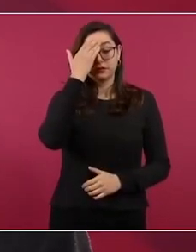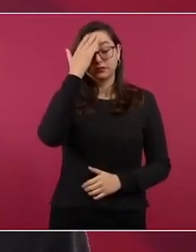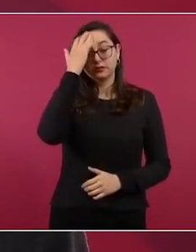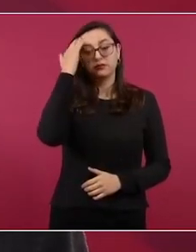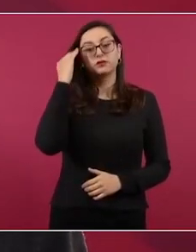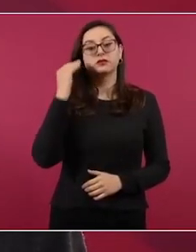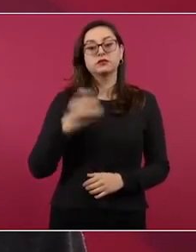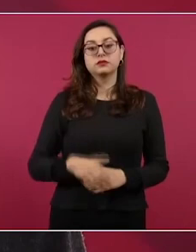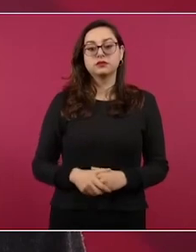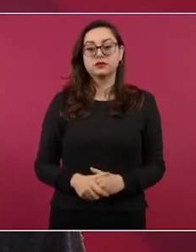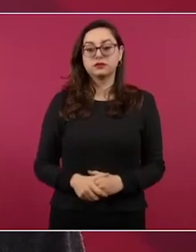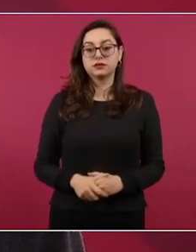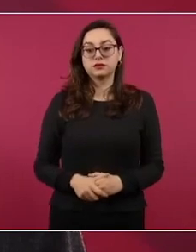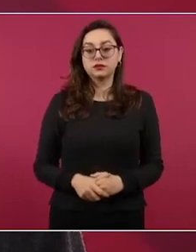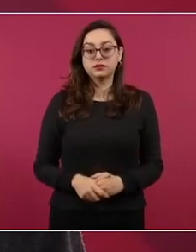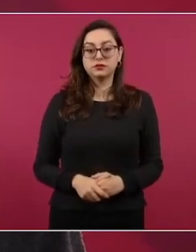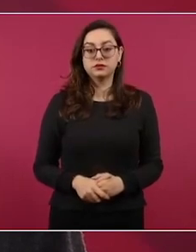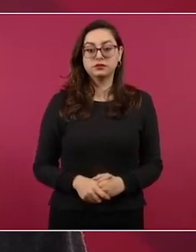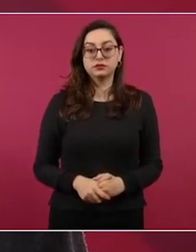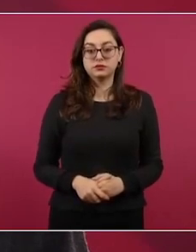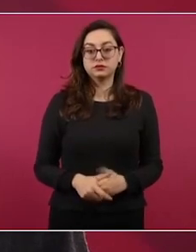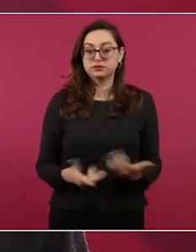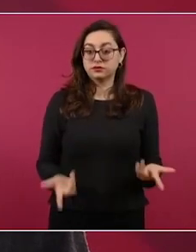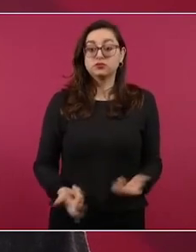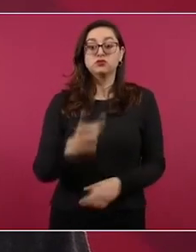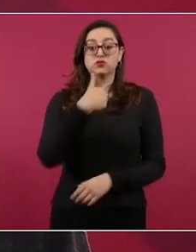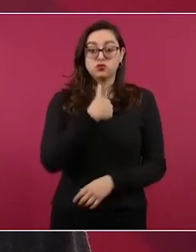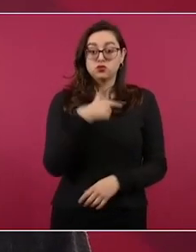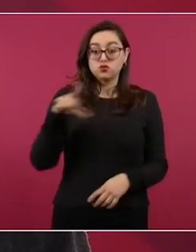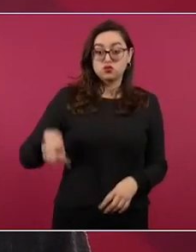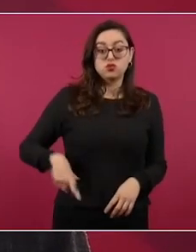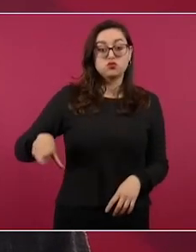no es un Estado represor,